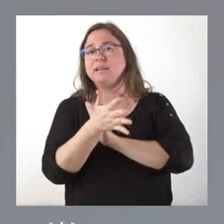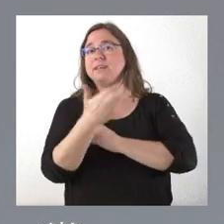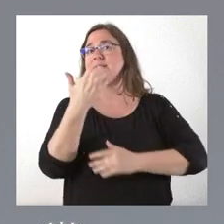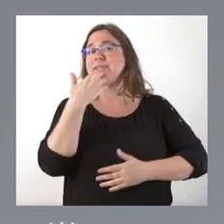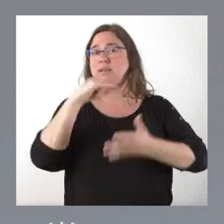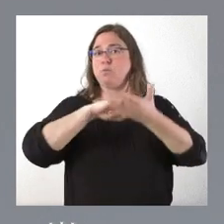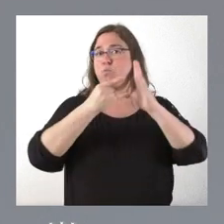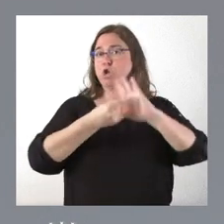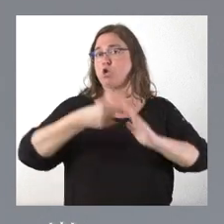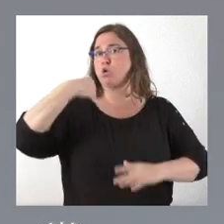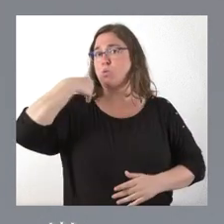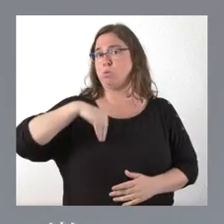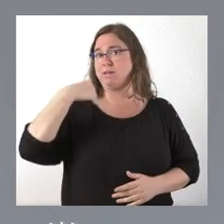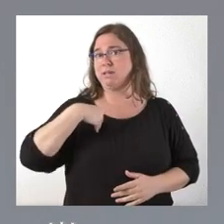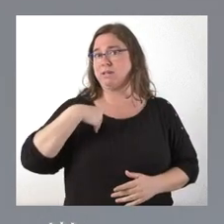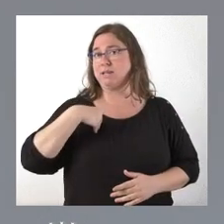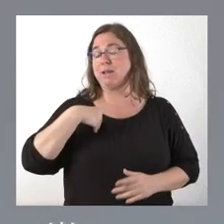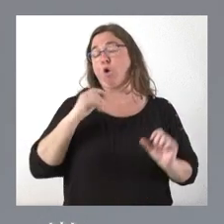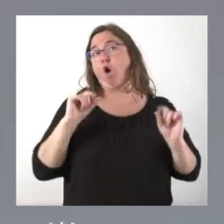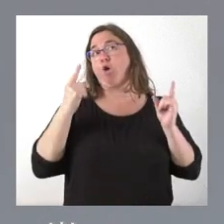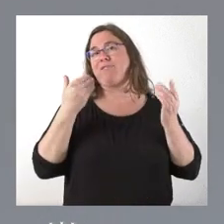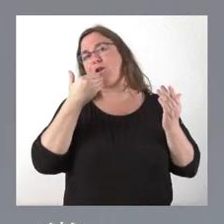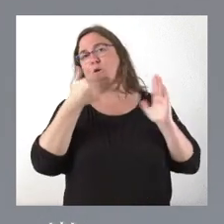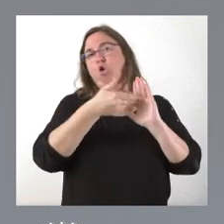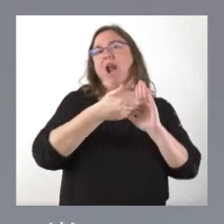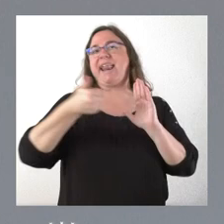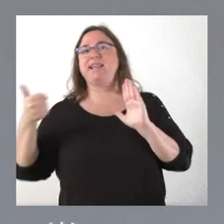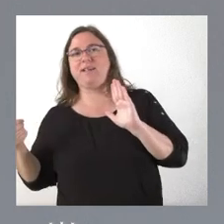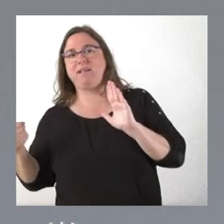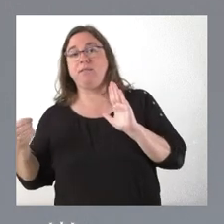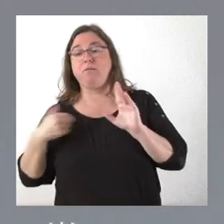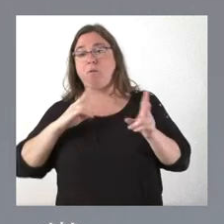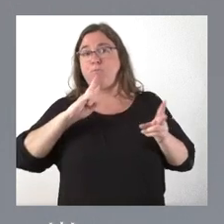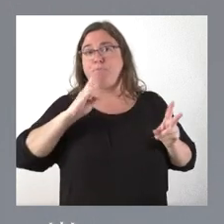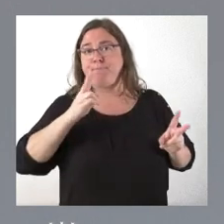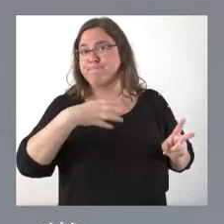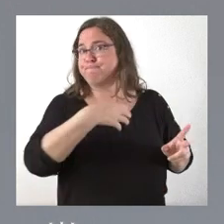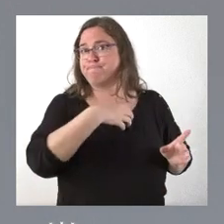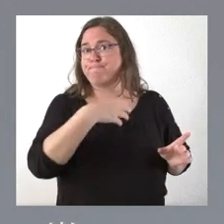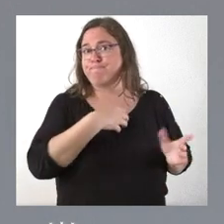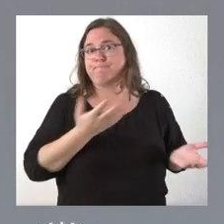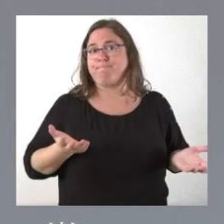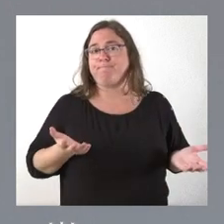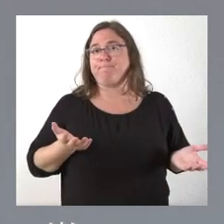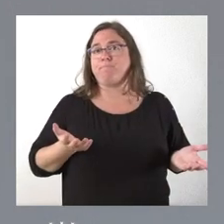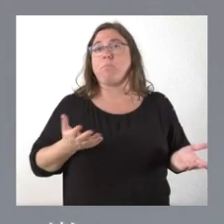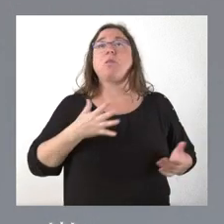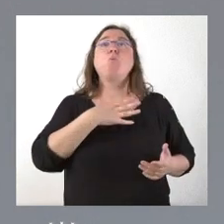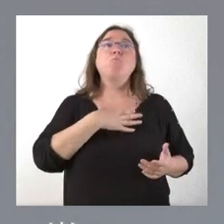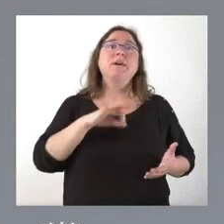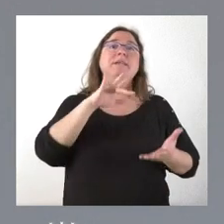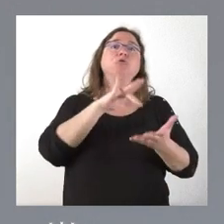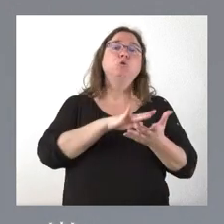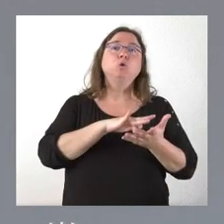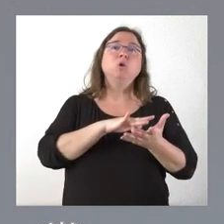proyecto formalmente quedó retirado. Nosotros no nos podíamos pronunciar y pueden haberse producido